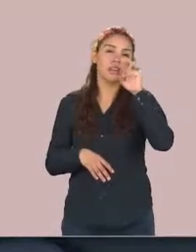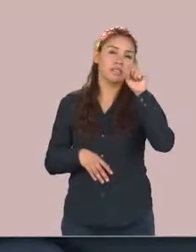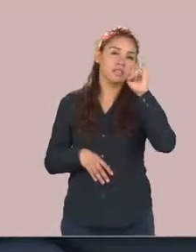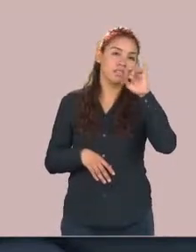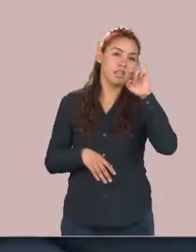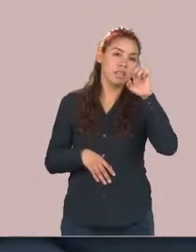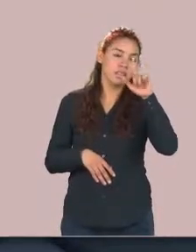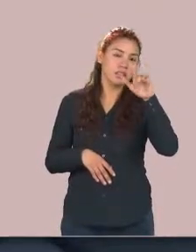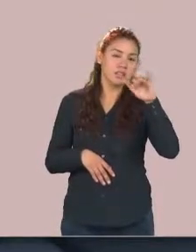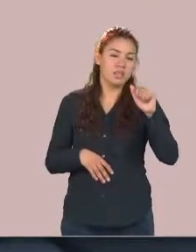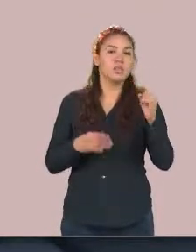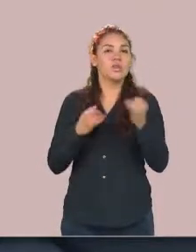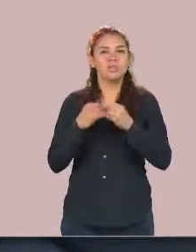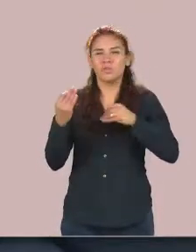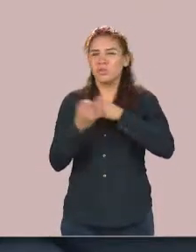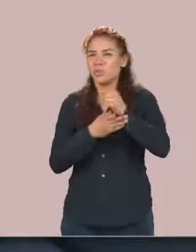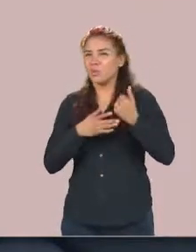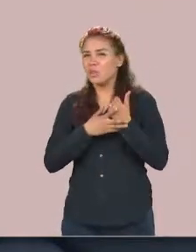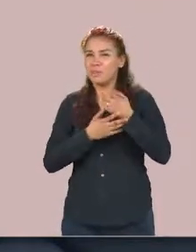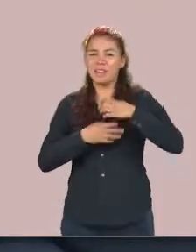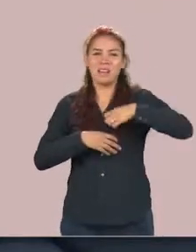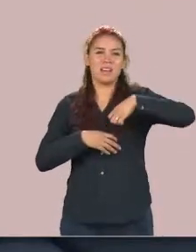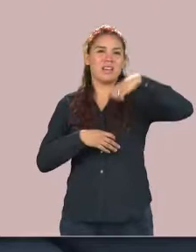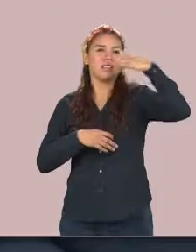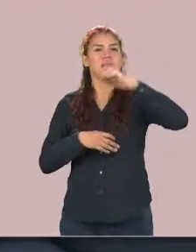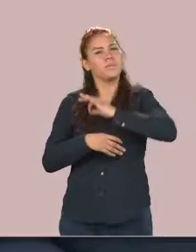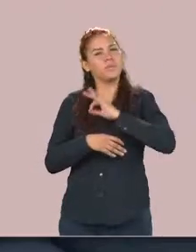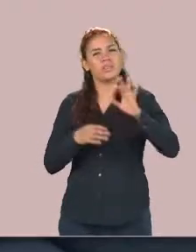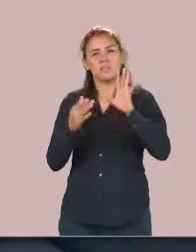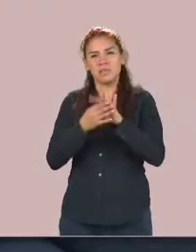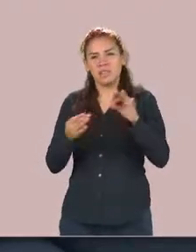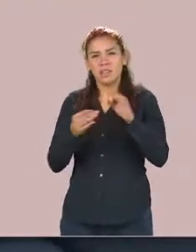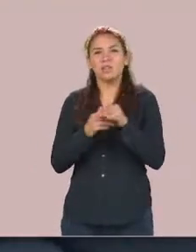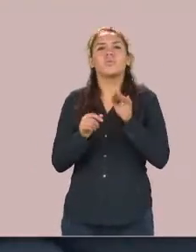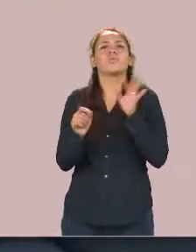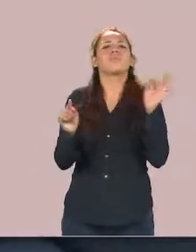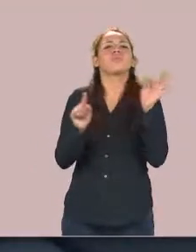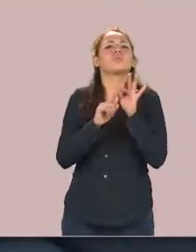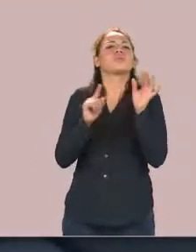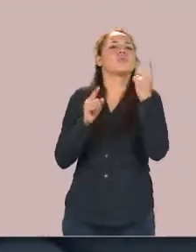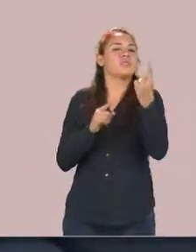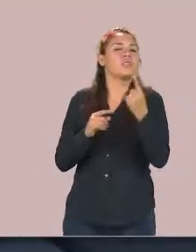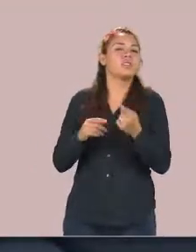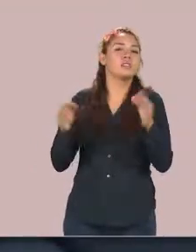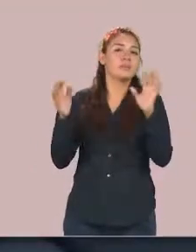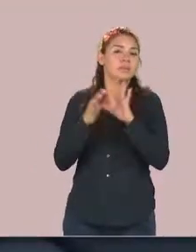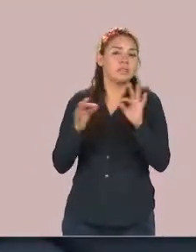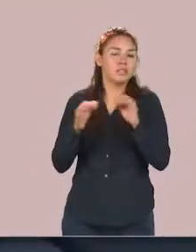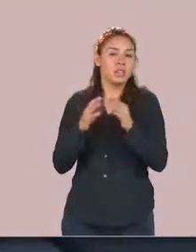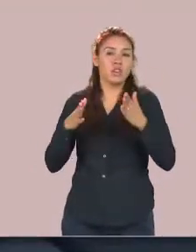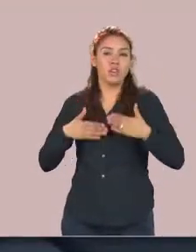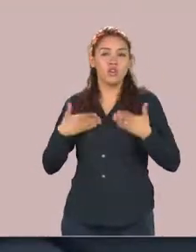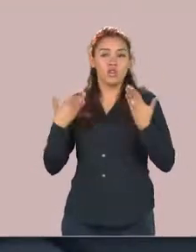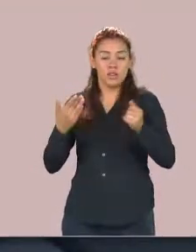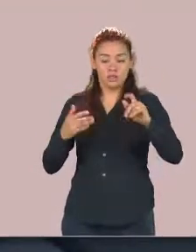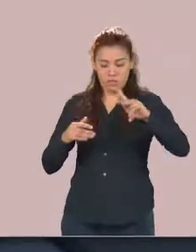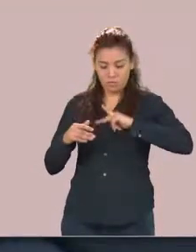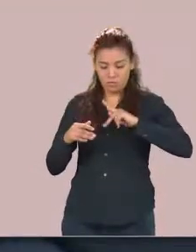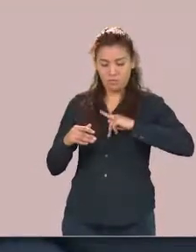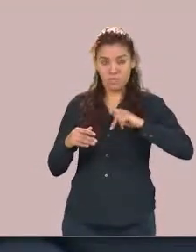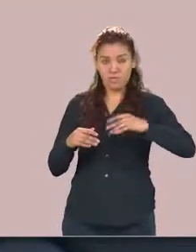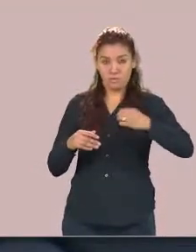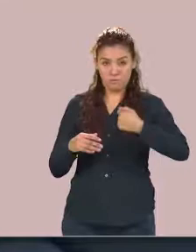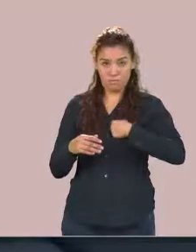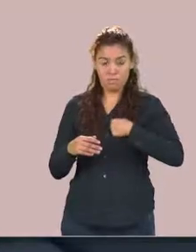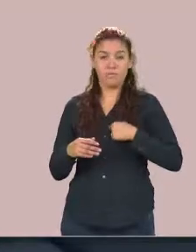te puedo señalar a grandes rasgos punto número uno la autoconfianza la confianza en uno mismo y